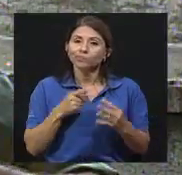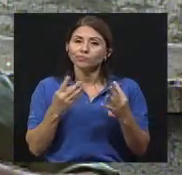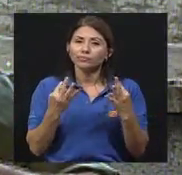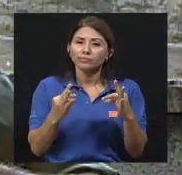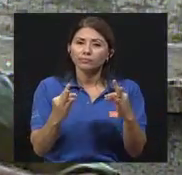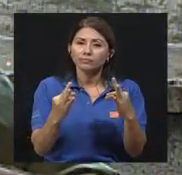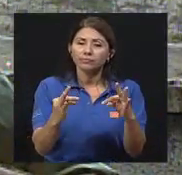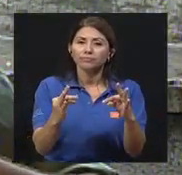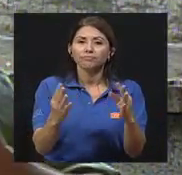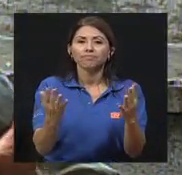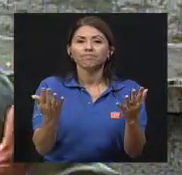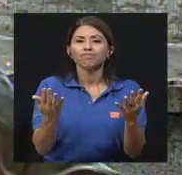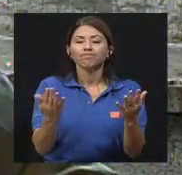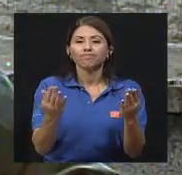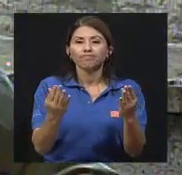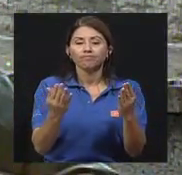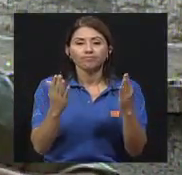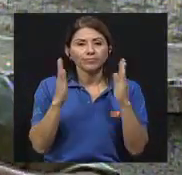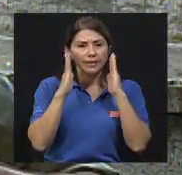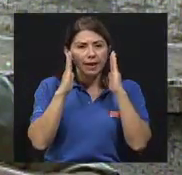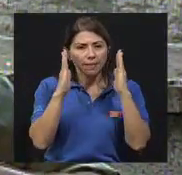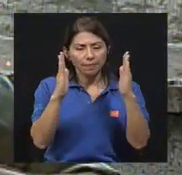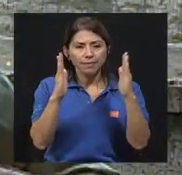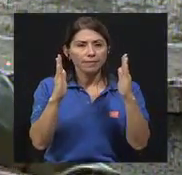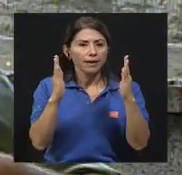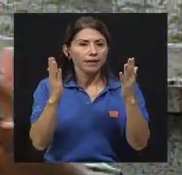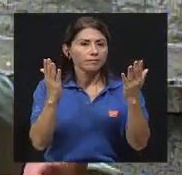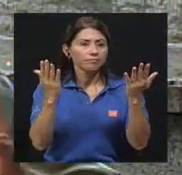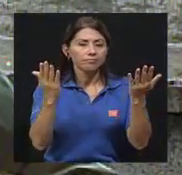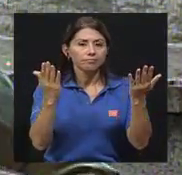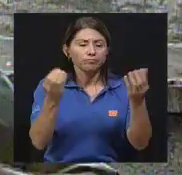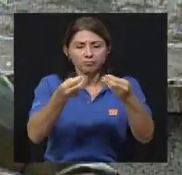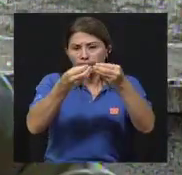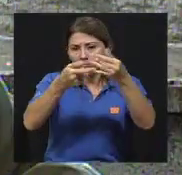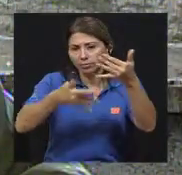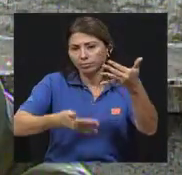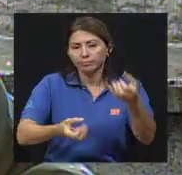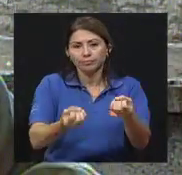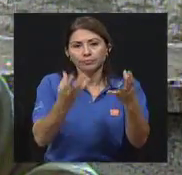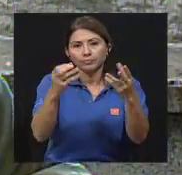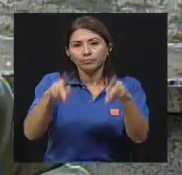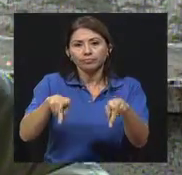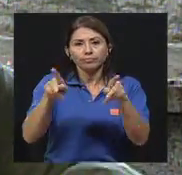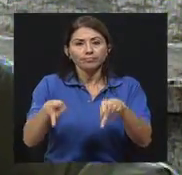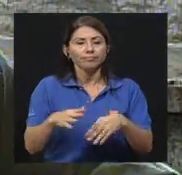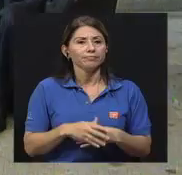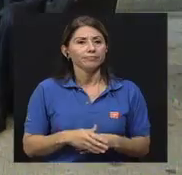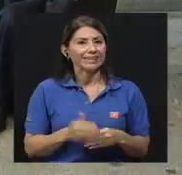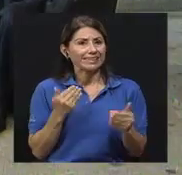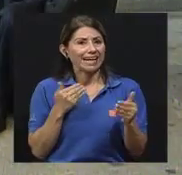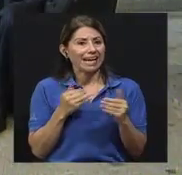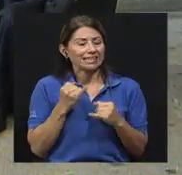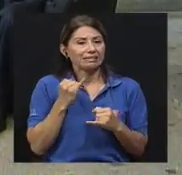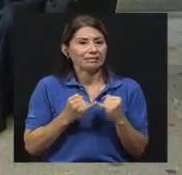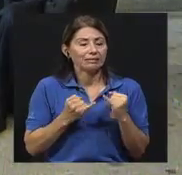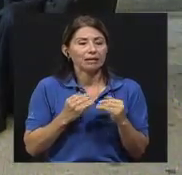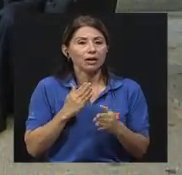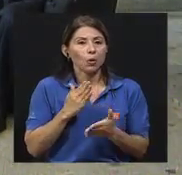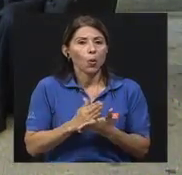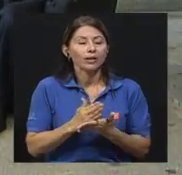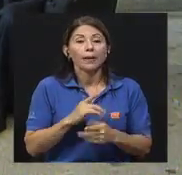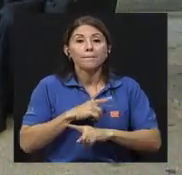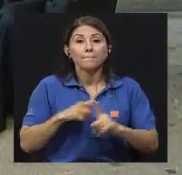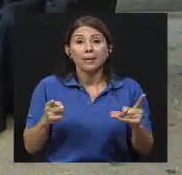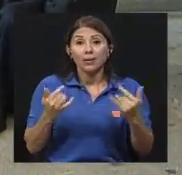de atender, digamos, a un gran número. Ya casi llegamos a corte, pero ahora que María del Mar